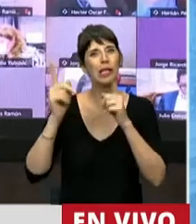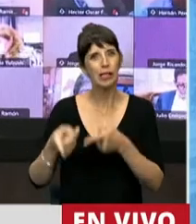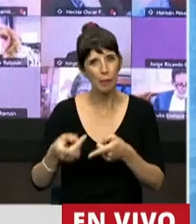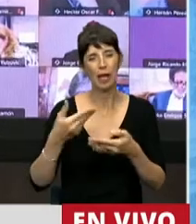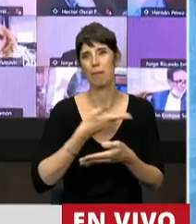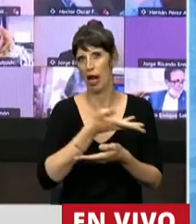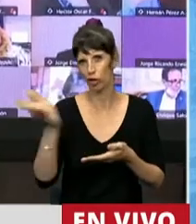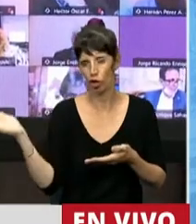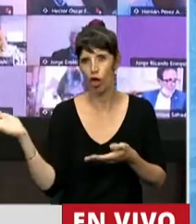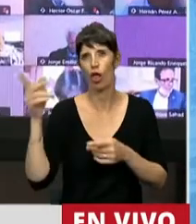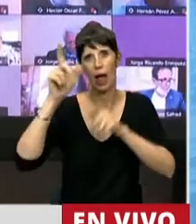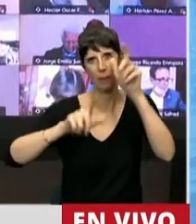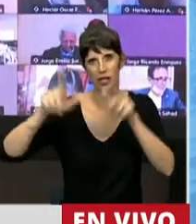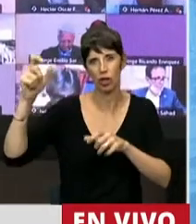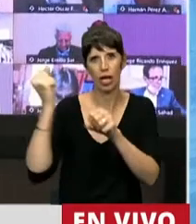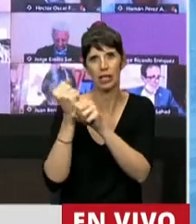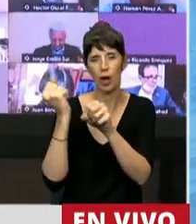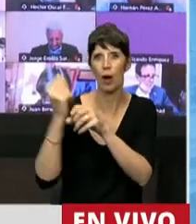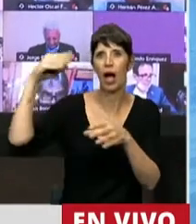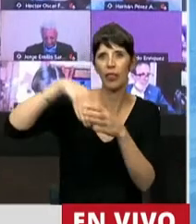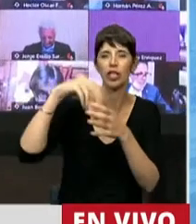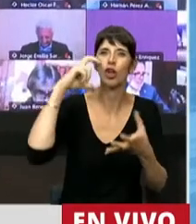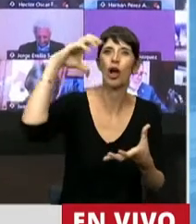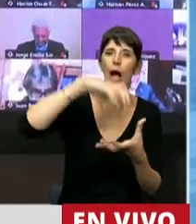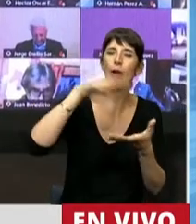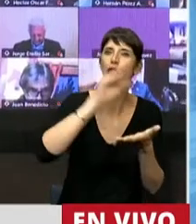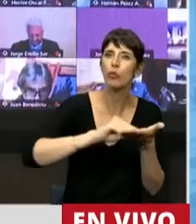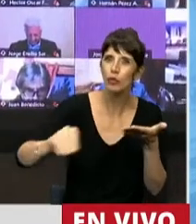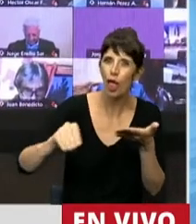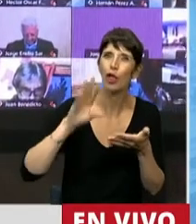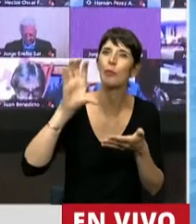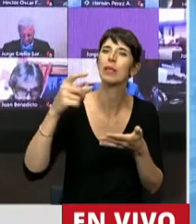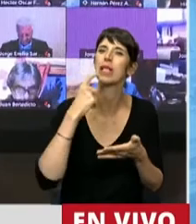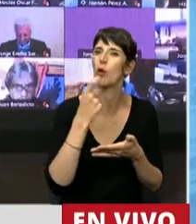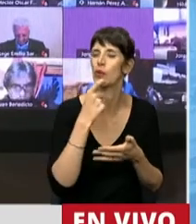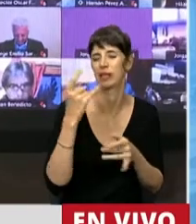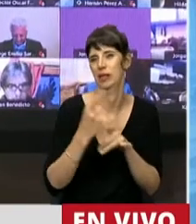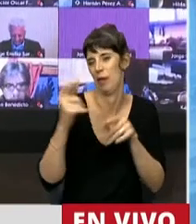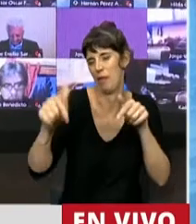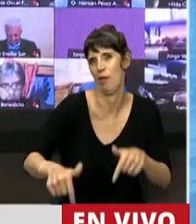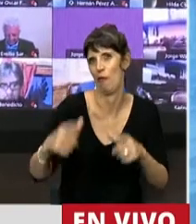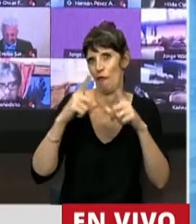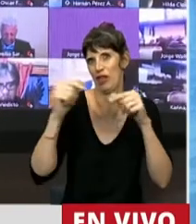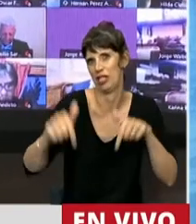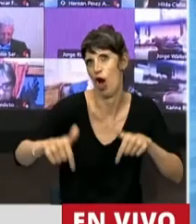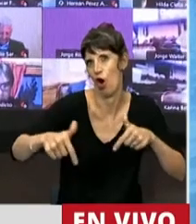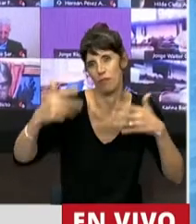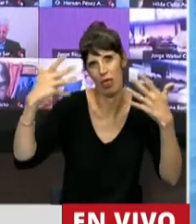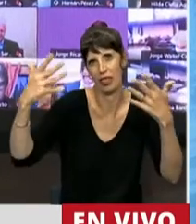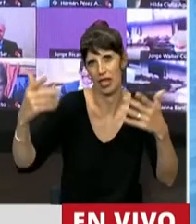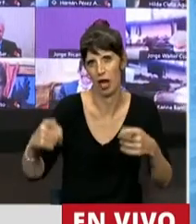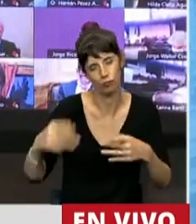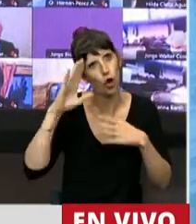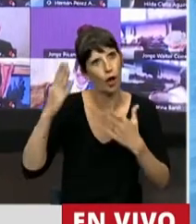trabajadores de la Cámara de Diputados de la provincia de San Luis, que siempre en esta fecha uno los recuerda con muchísimo afecto. Bueno,